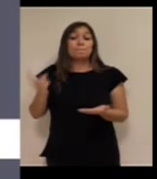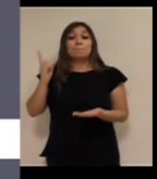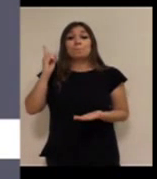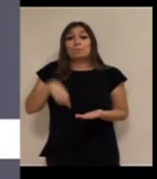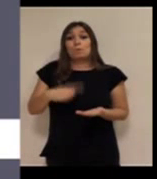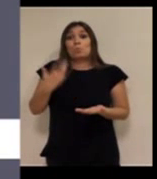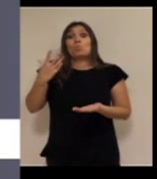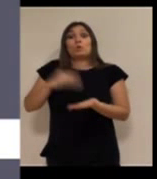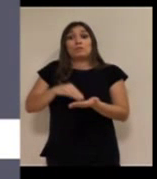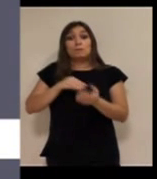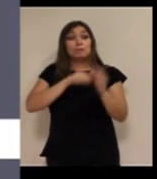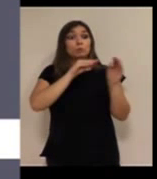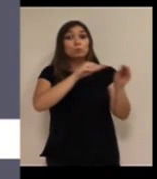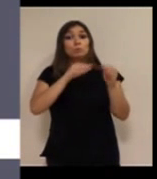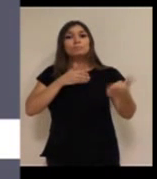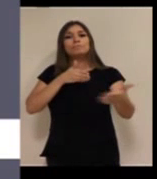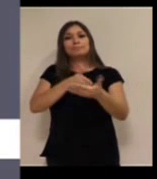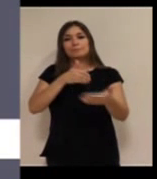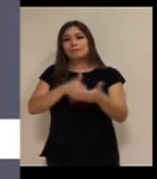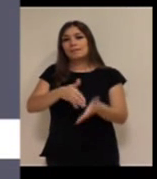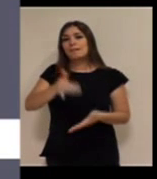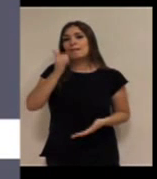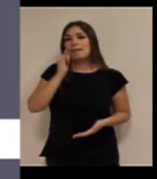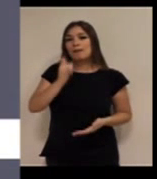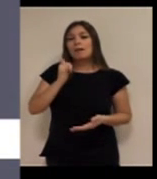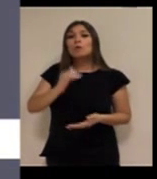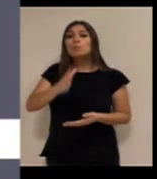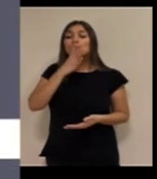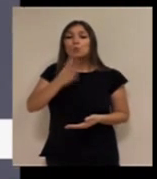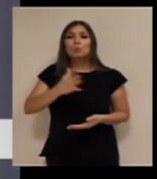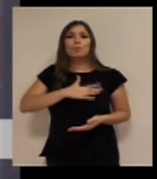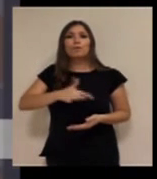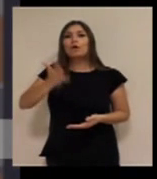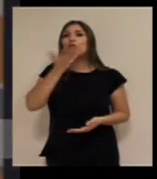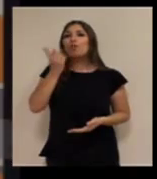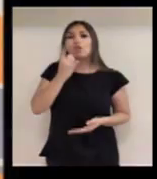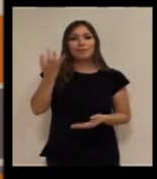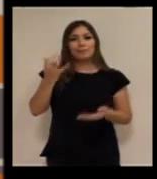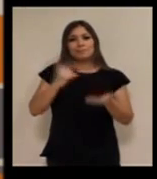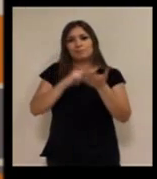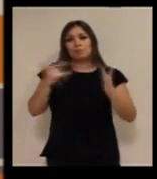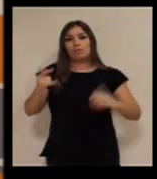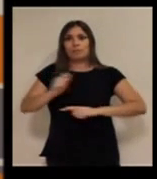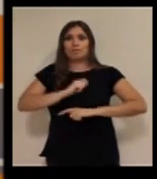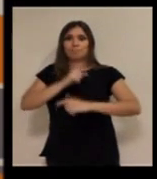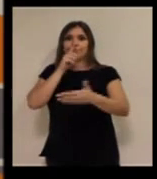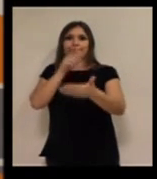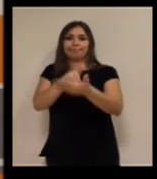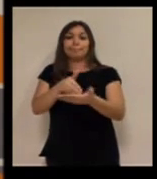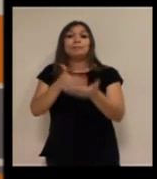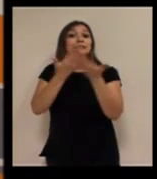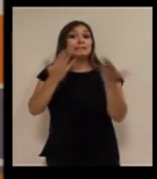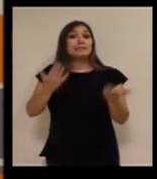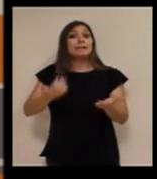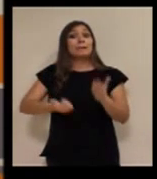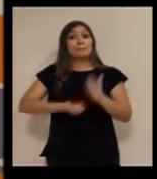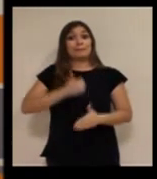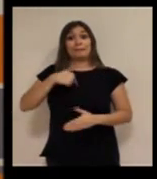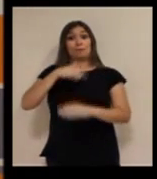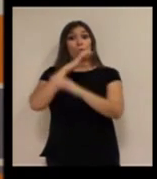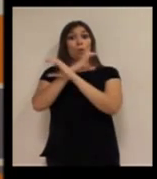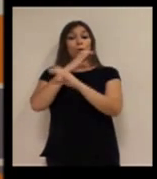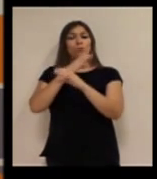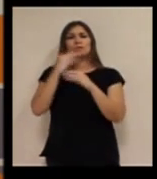también tendrán sus barreras digitales por no estar familiarizados con el tema de las tecnologías. Eso es lo que nos llevó desde